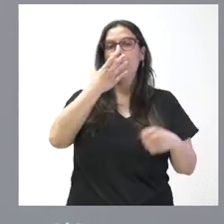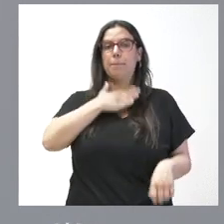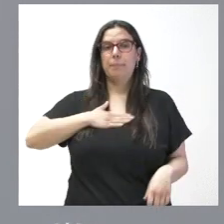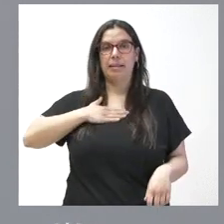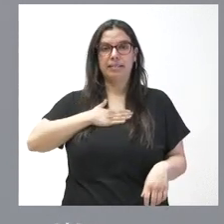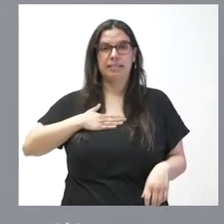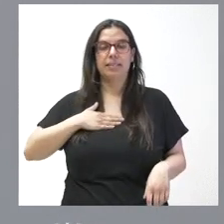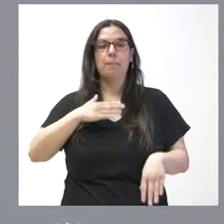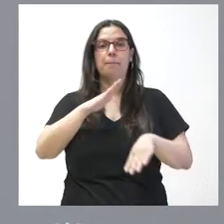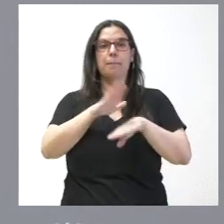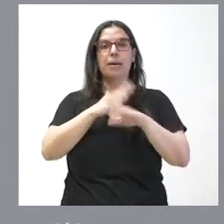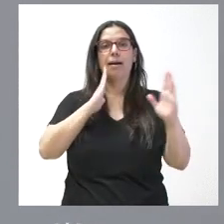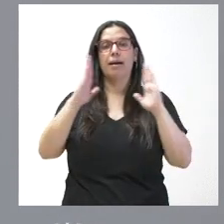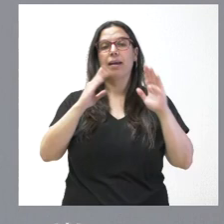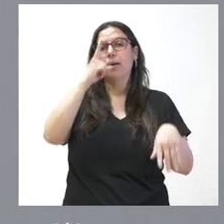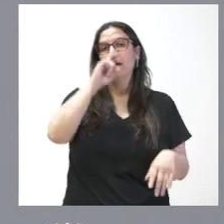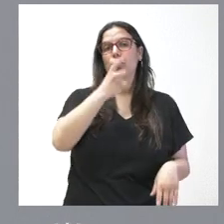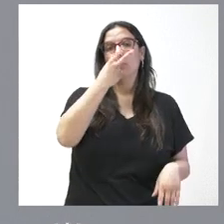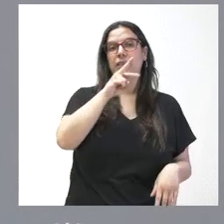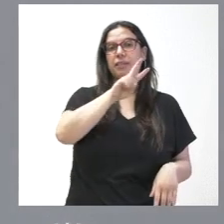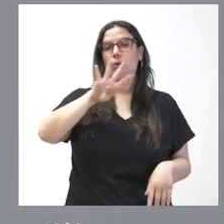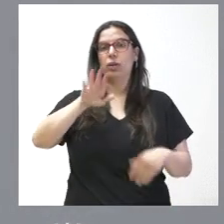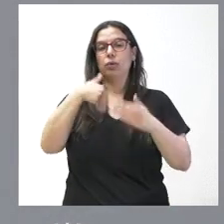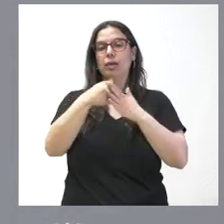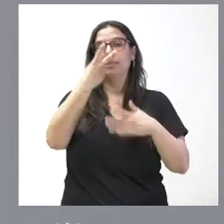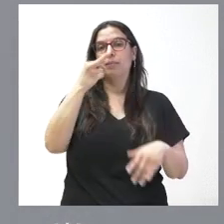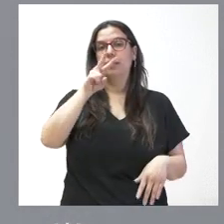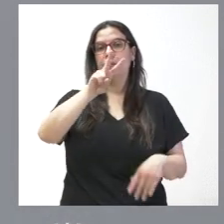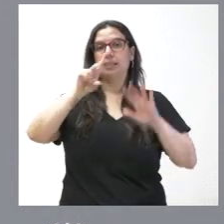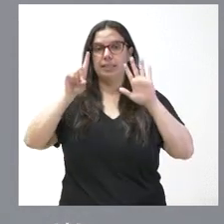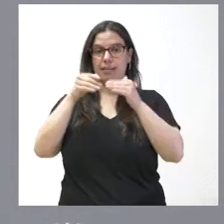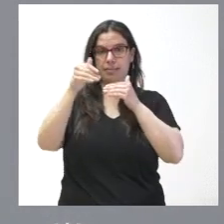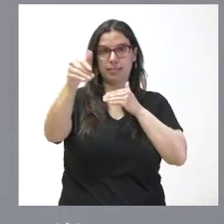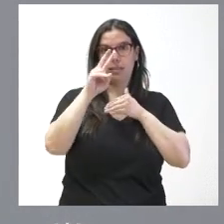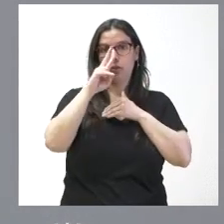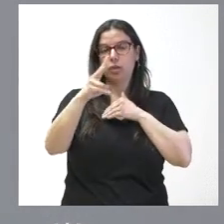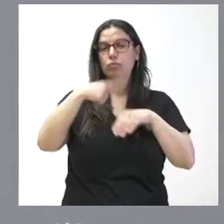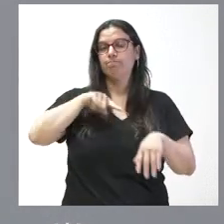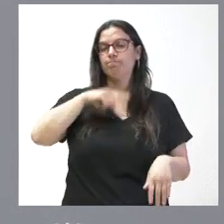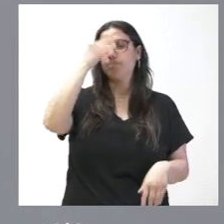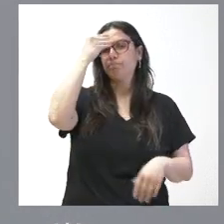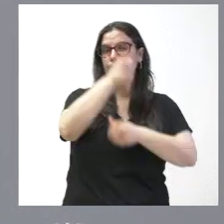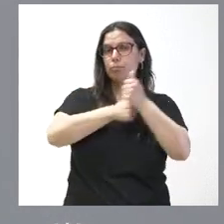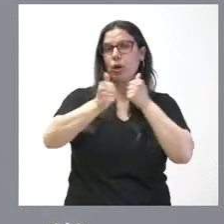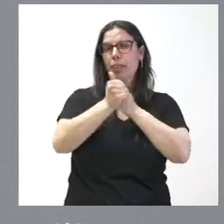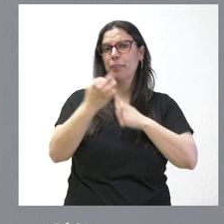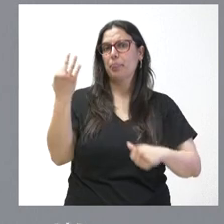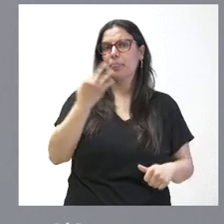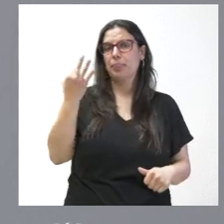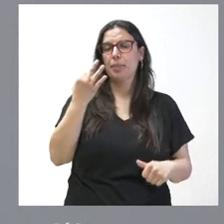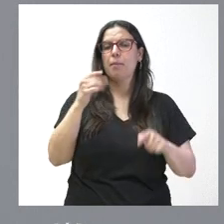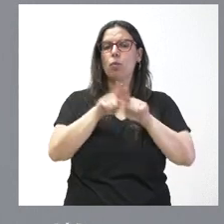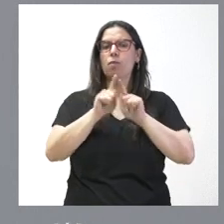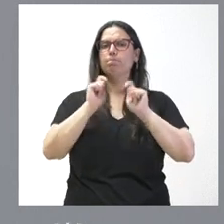para el periodo 2024-2026. Nosotros creemos que es prioritario otorgar la